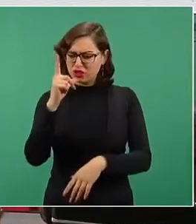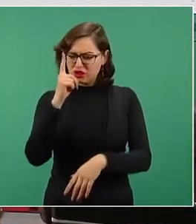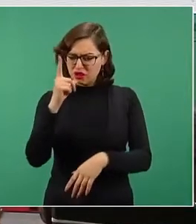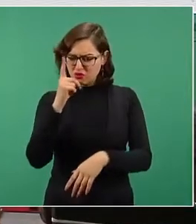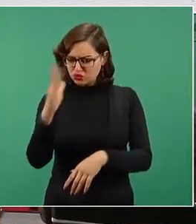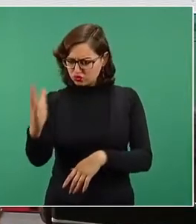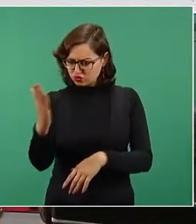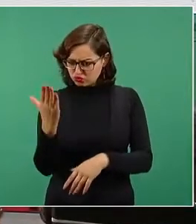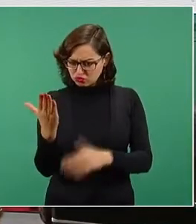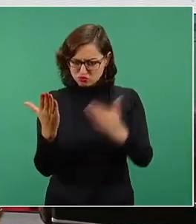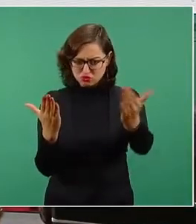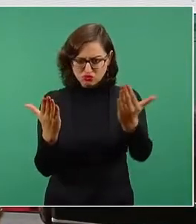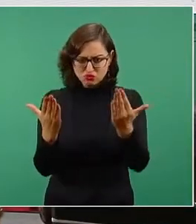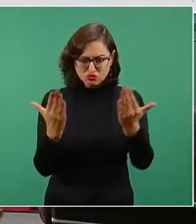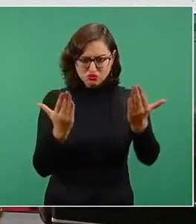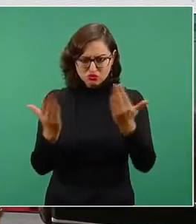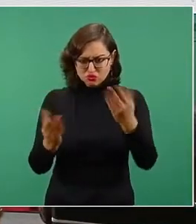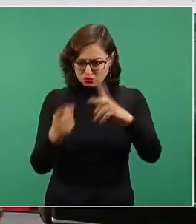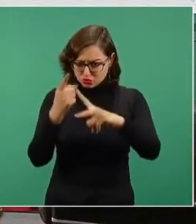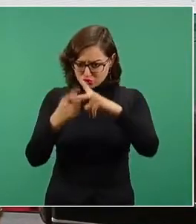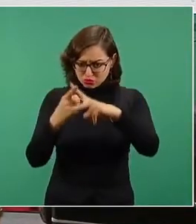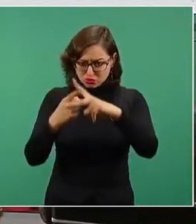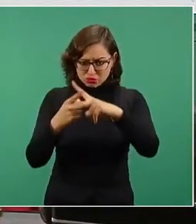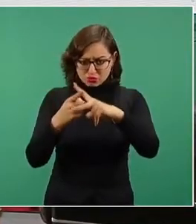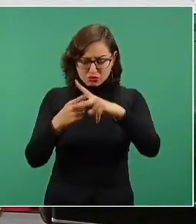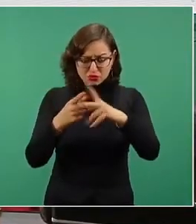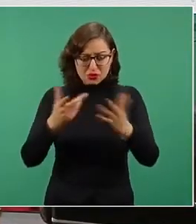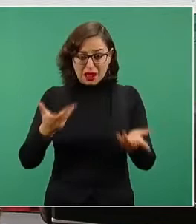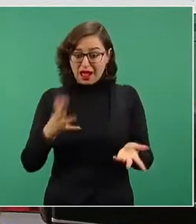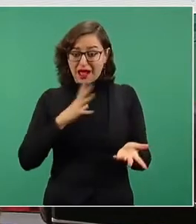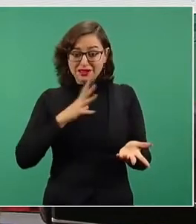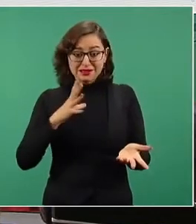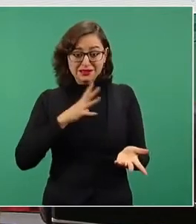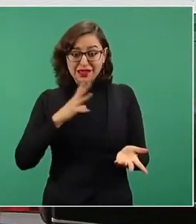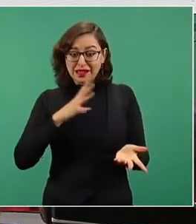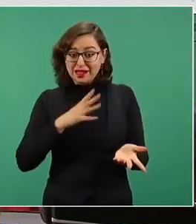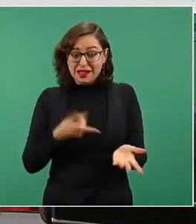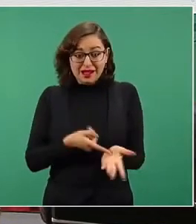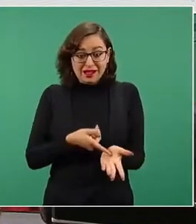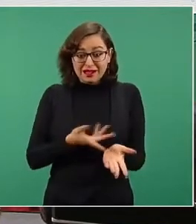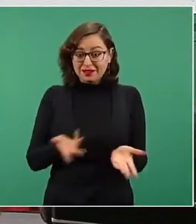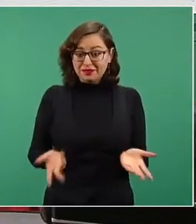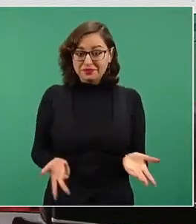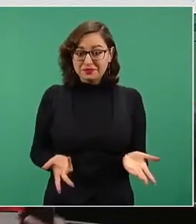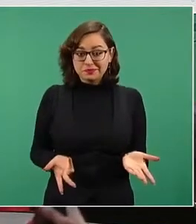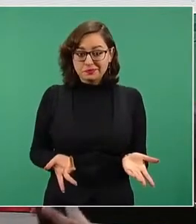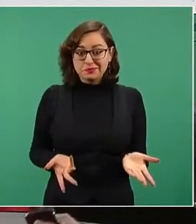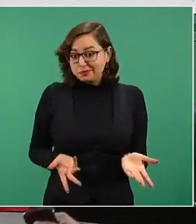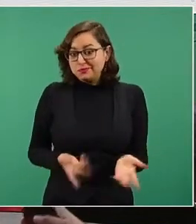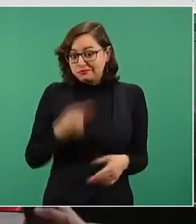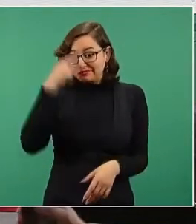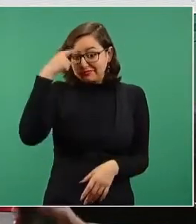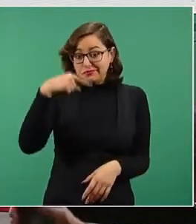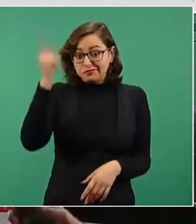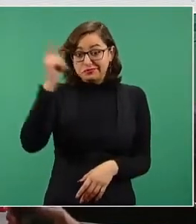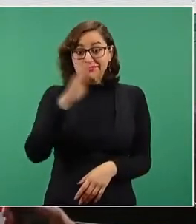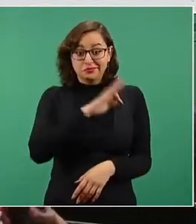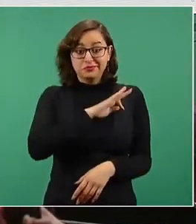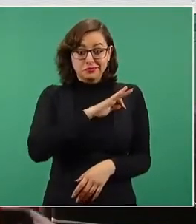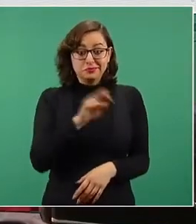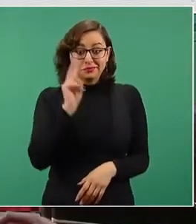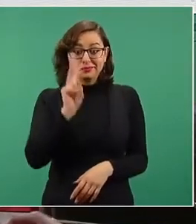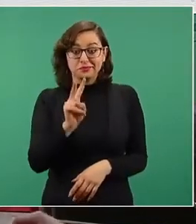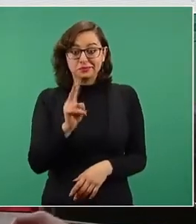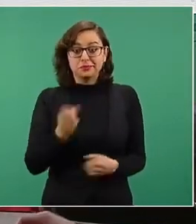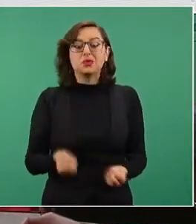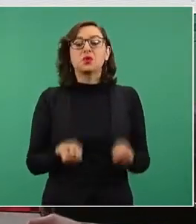ahí el apoyo gubernamental, cómo se saca el costo, cómo tenemos el costo de cada uno de ellos. Y por eso es fácil obtener el monto